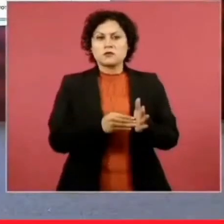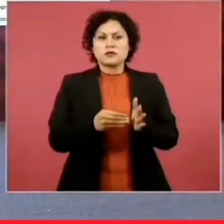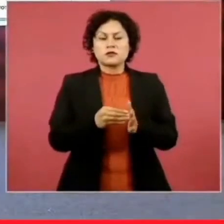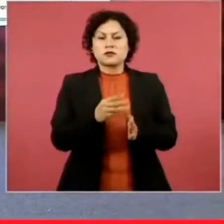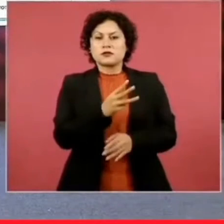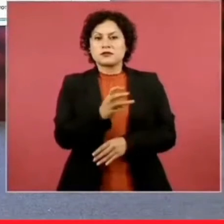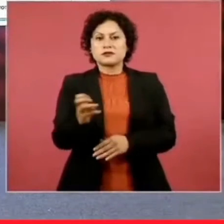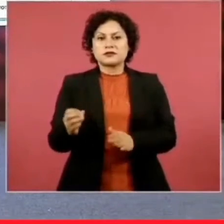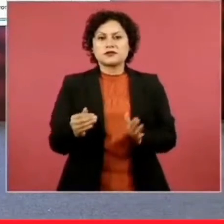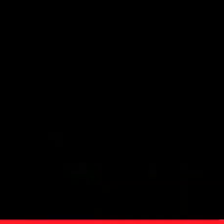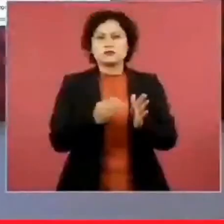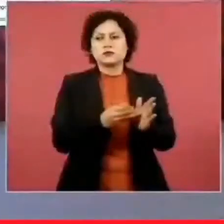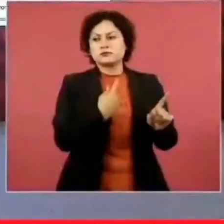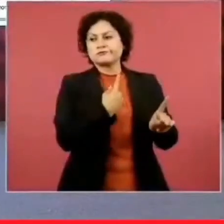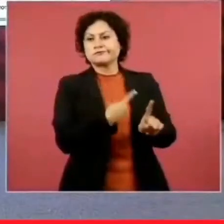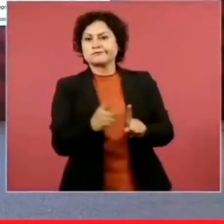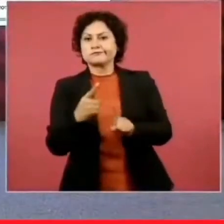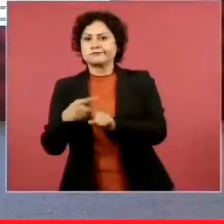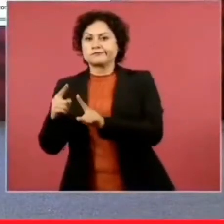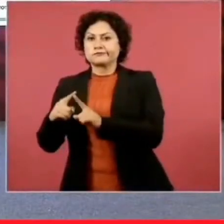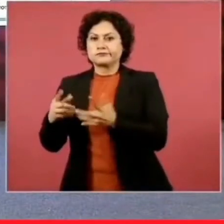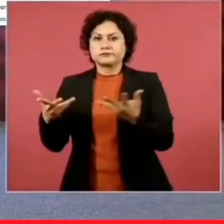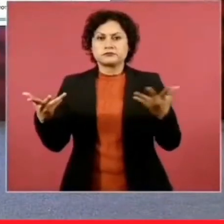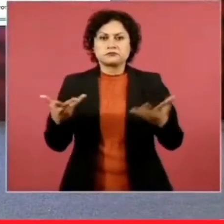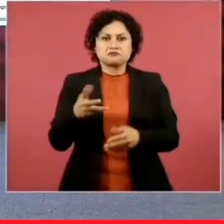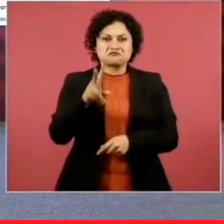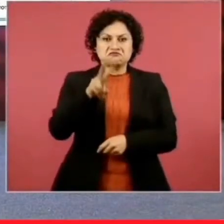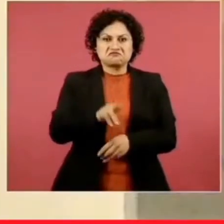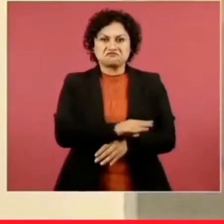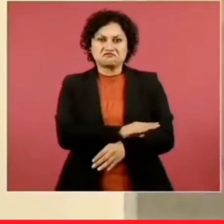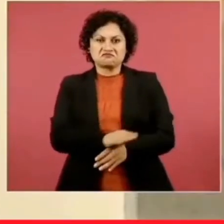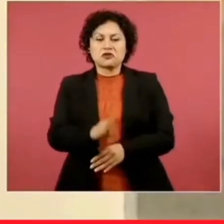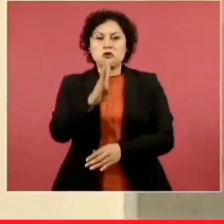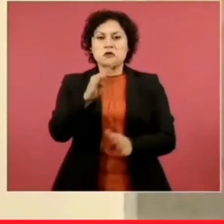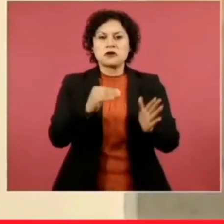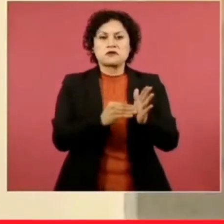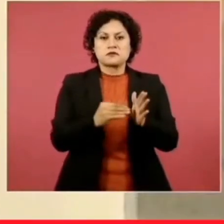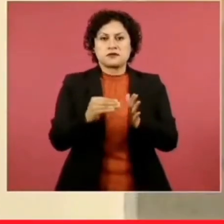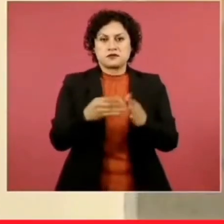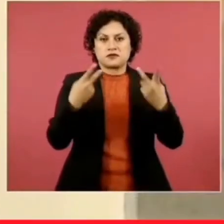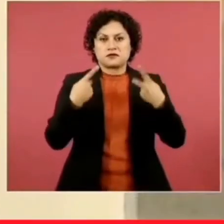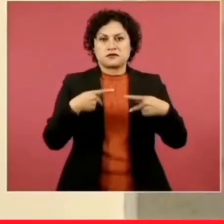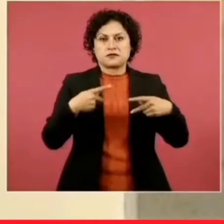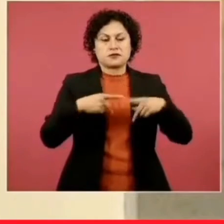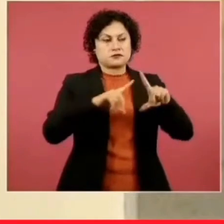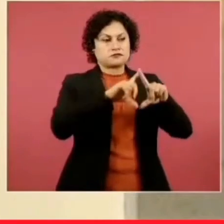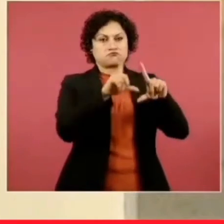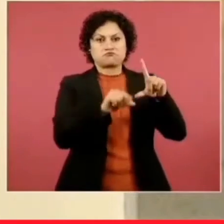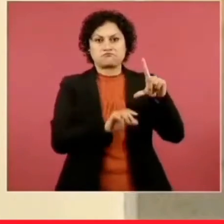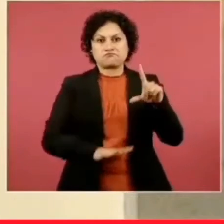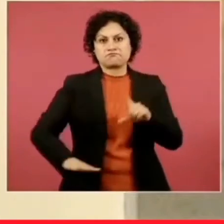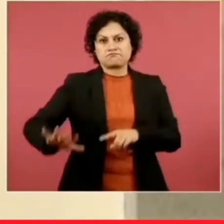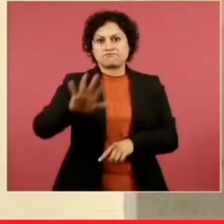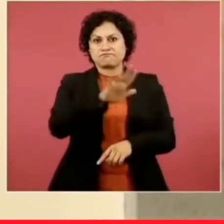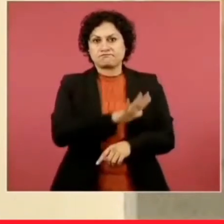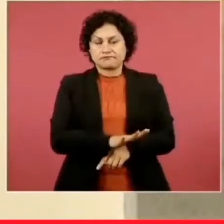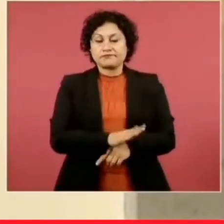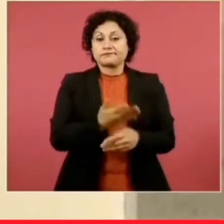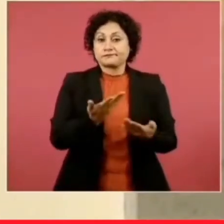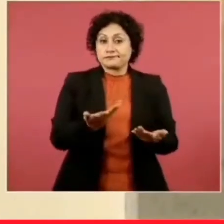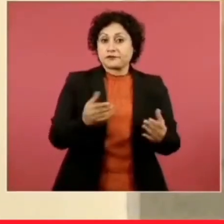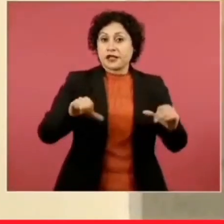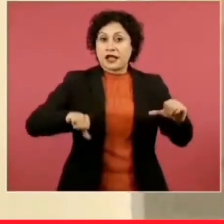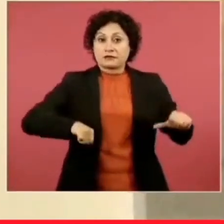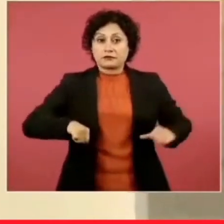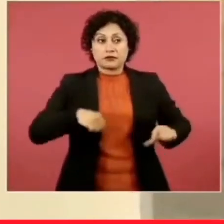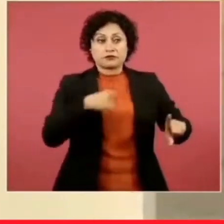beneficiando prácticamente 4 millones de personas a nivel nacional. Y las acciones que se han realizado para los